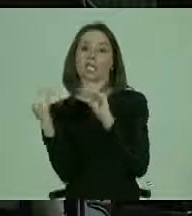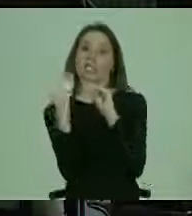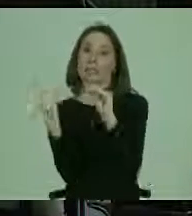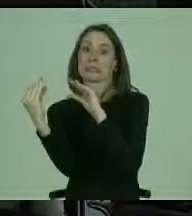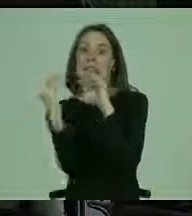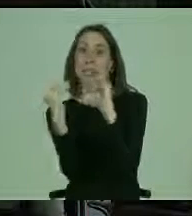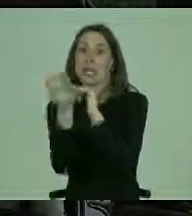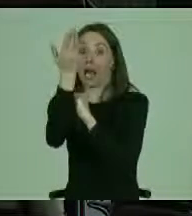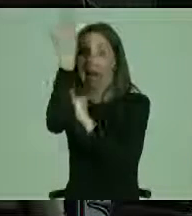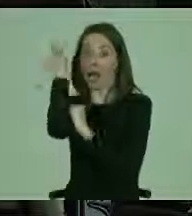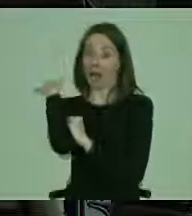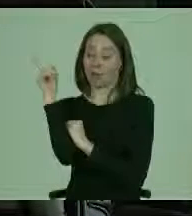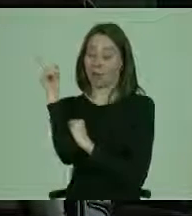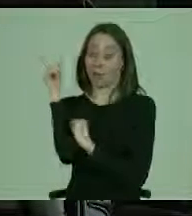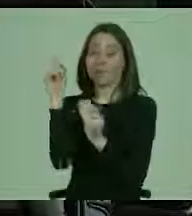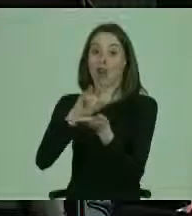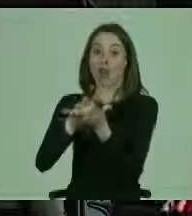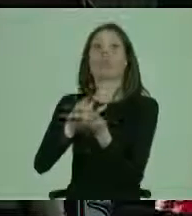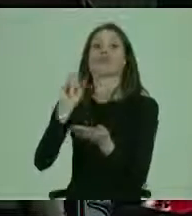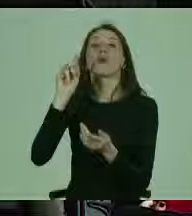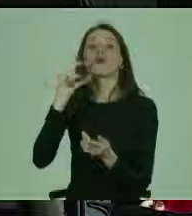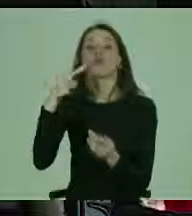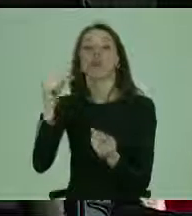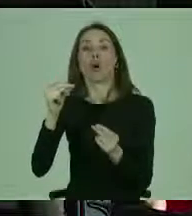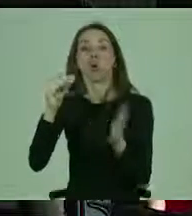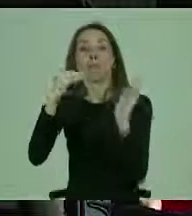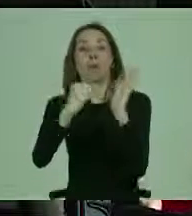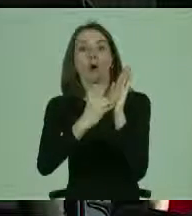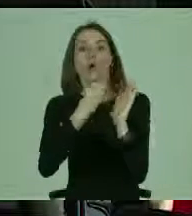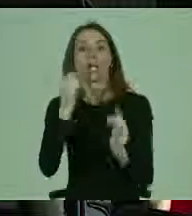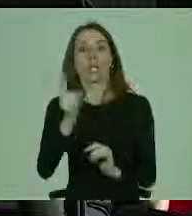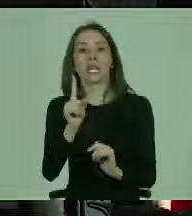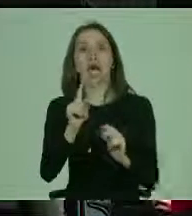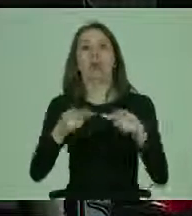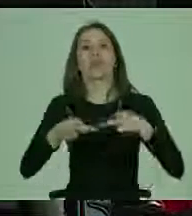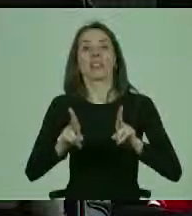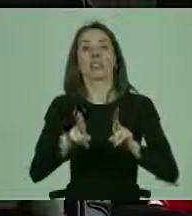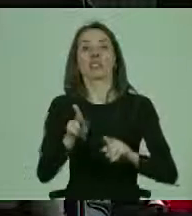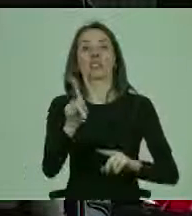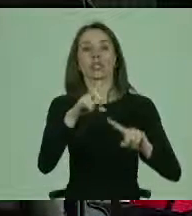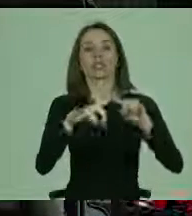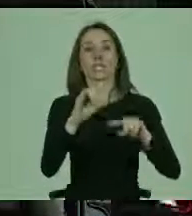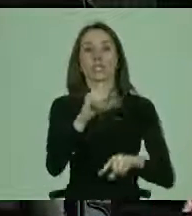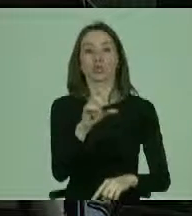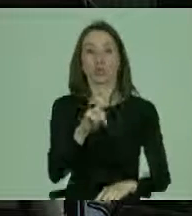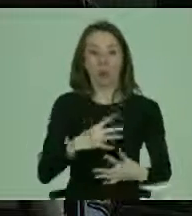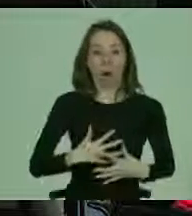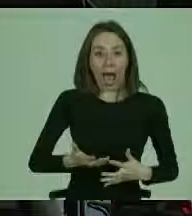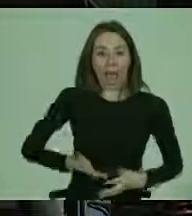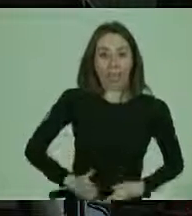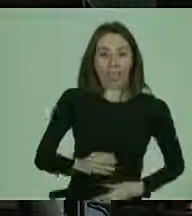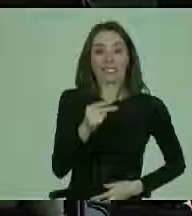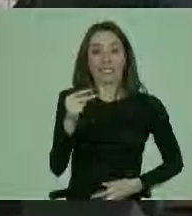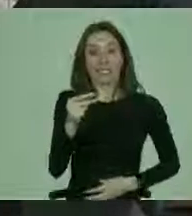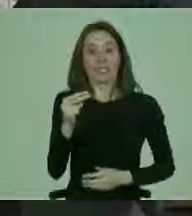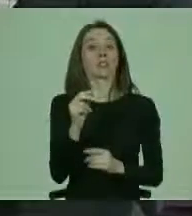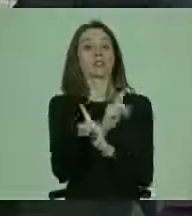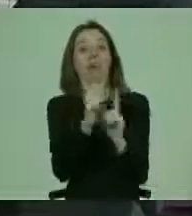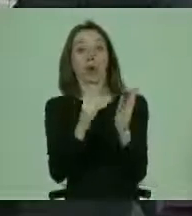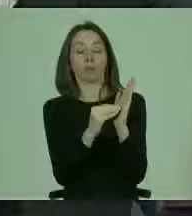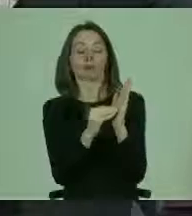porque no se admitía la palabra derechos sexuales y reproductivos y quedó salud sexual y reproductiva.